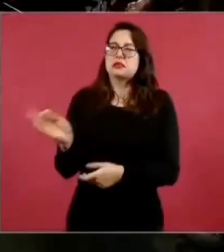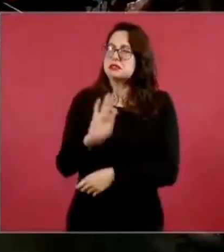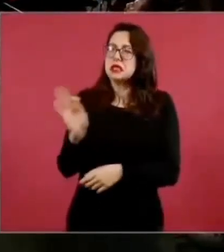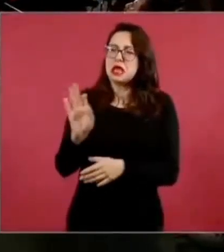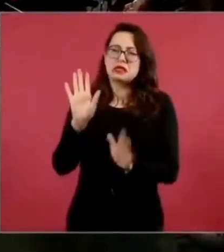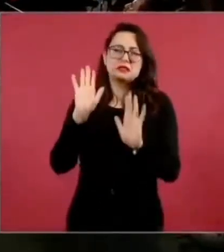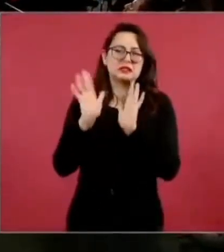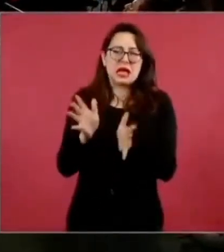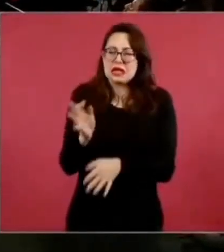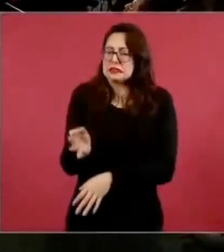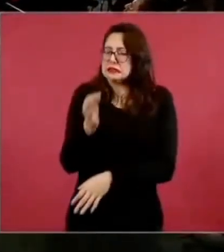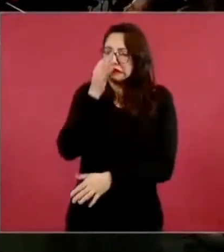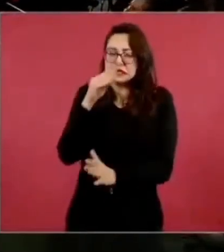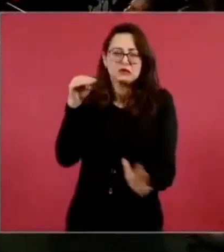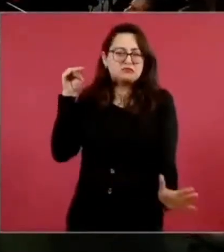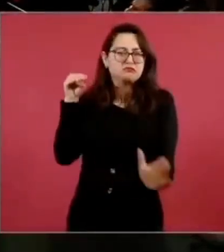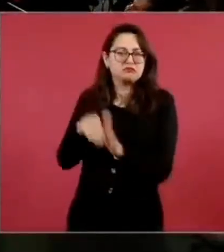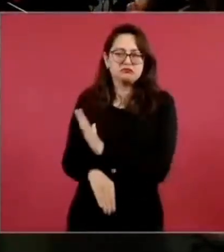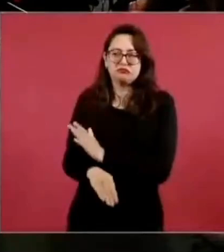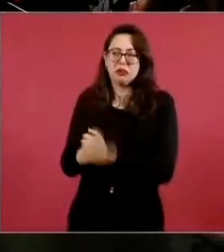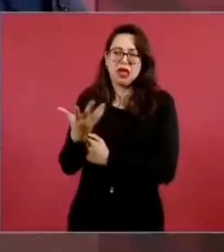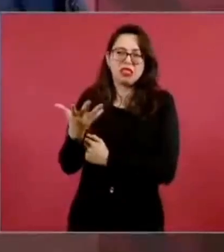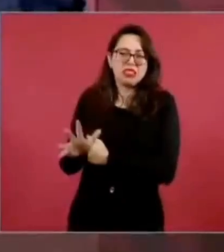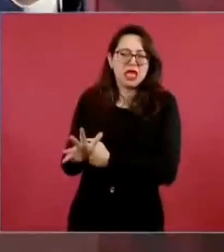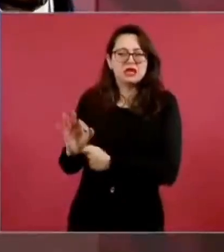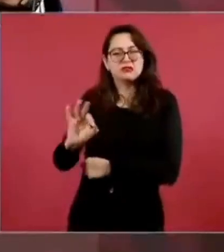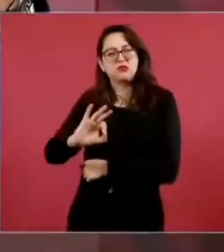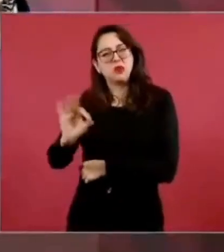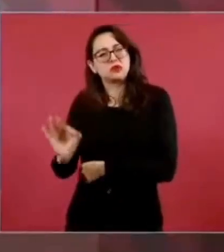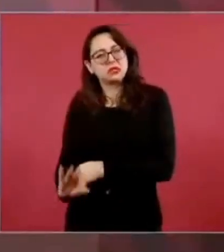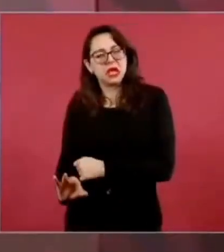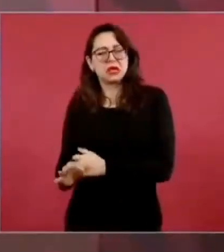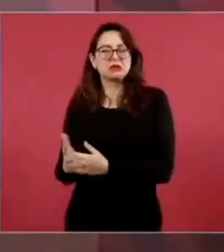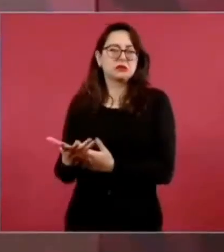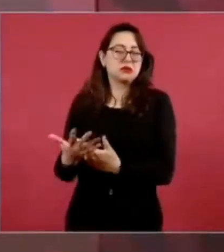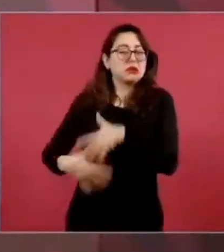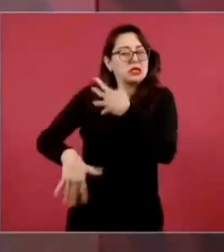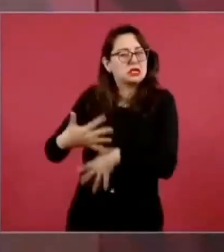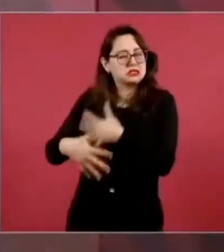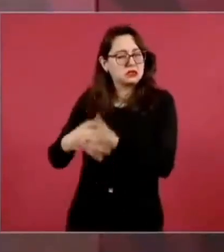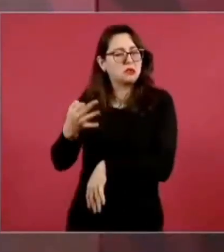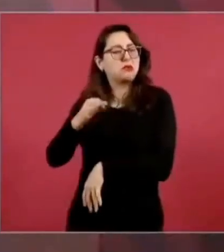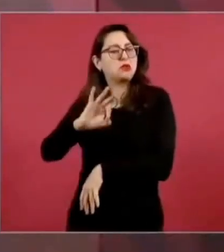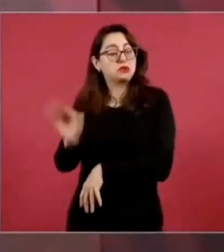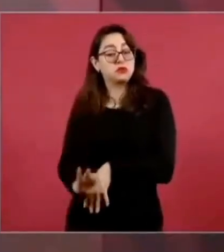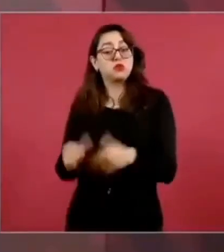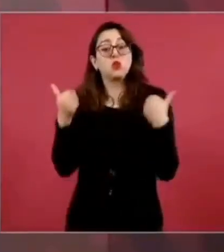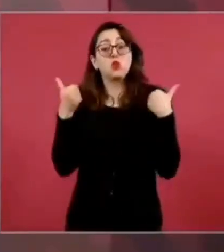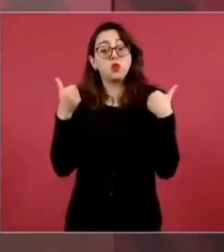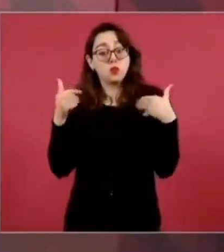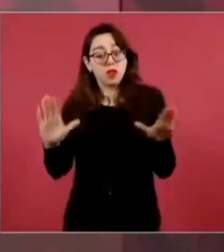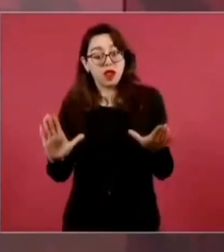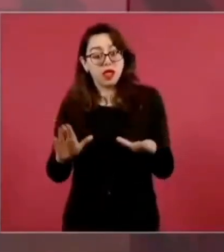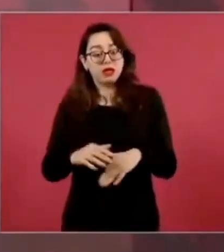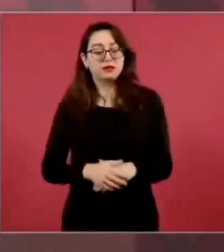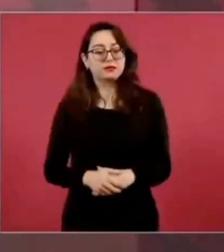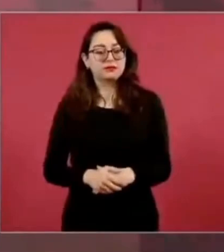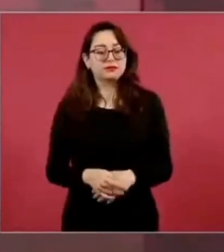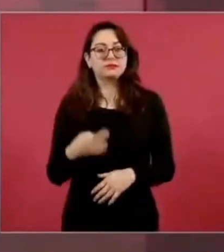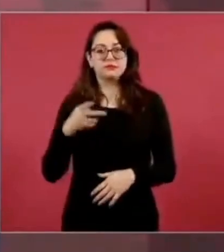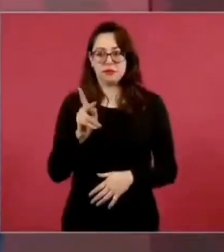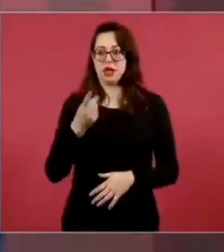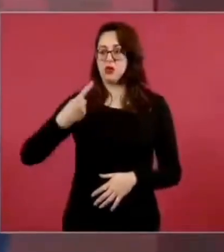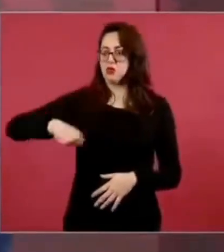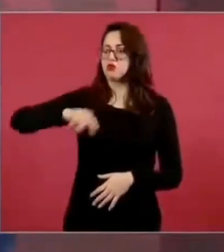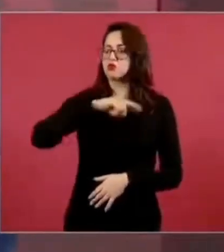Ahora, con muchos esfuerzos, vamos a dejar a la Comisión